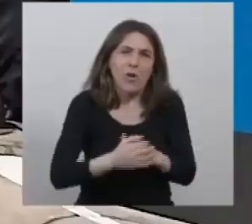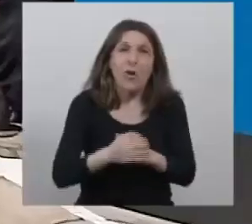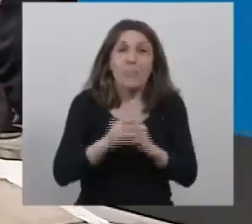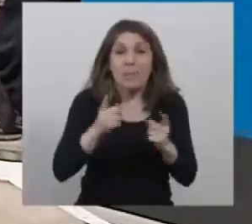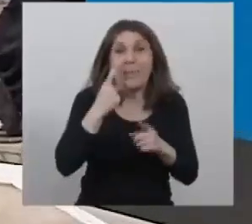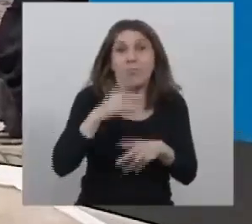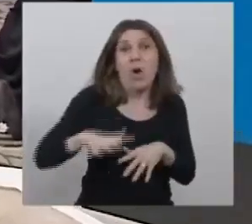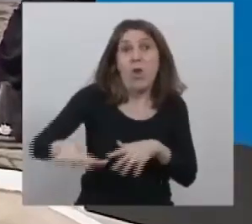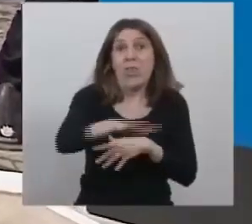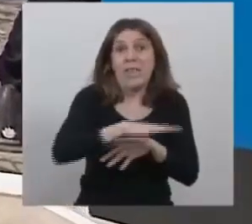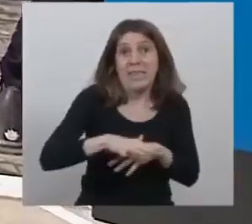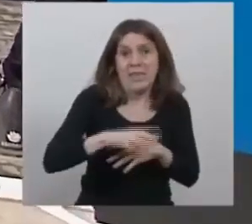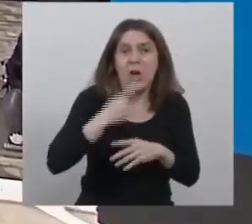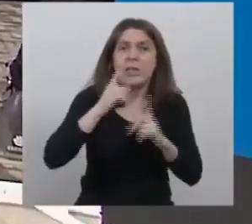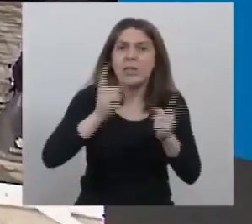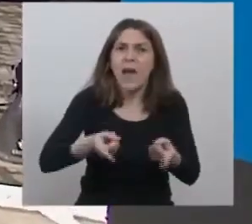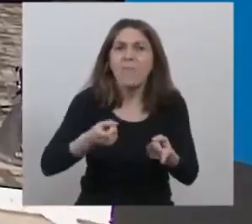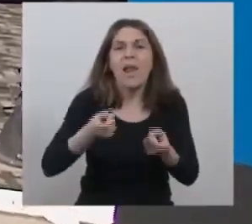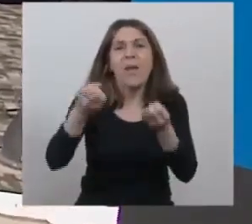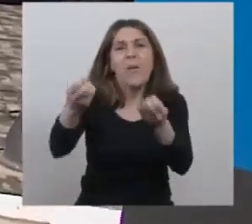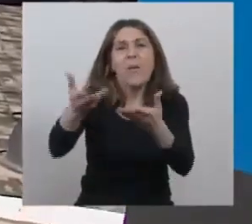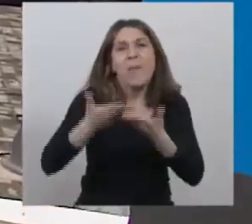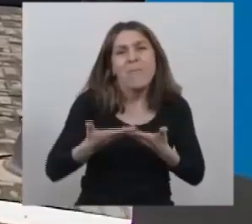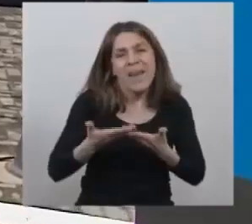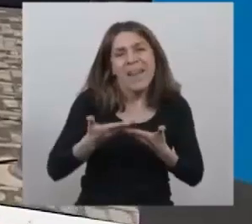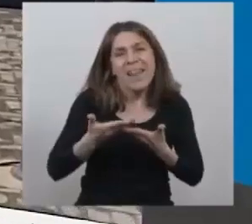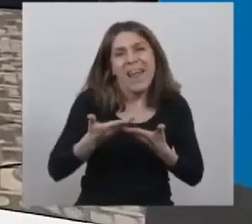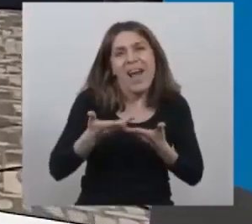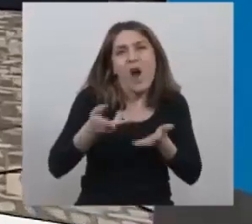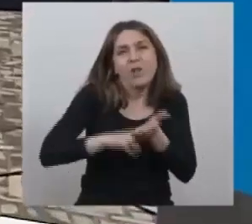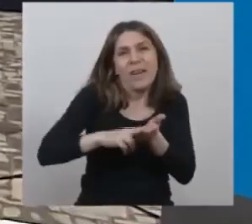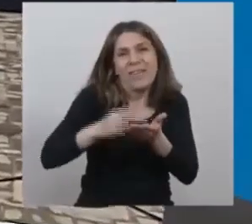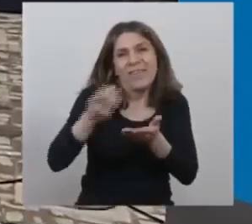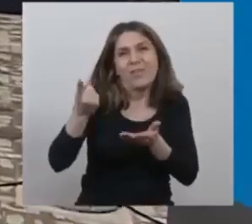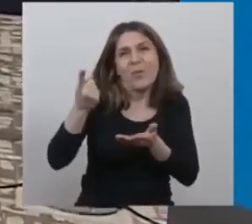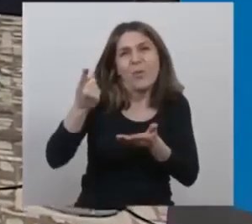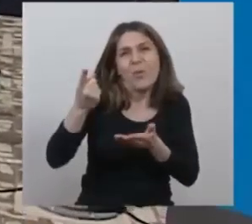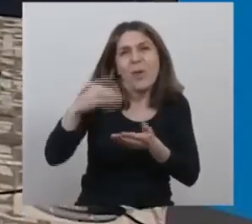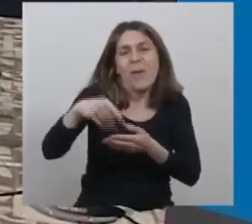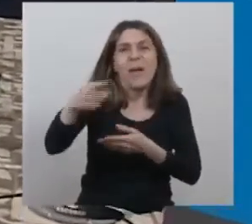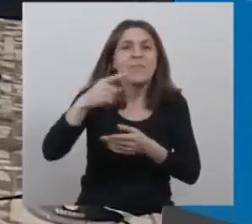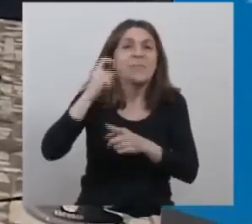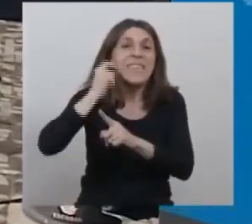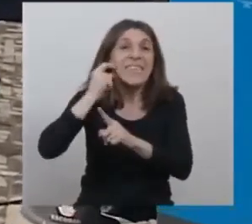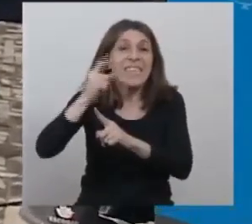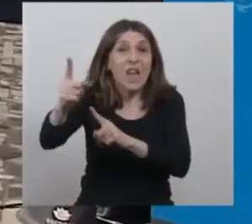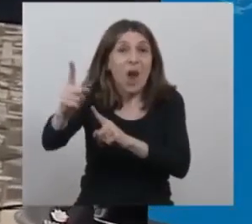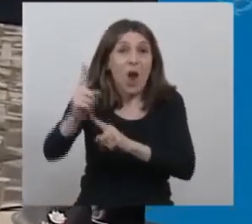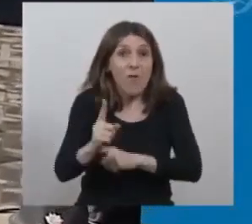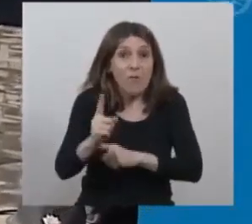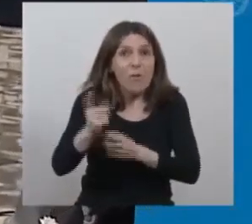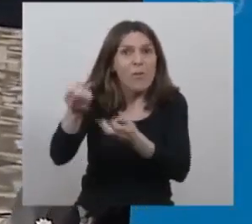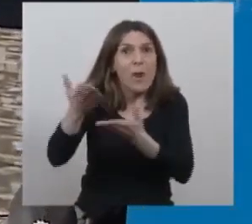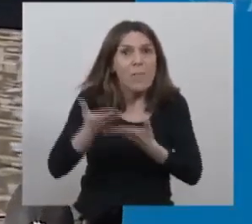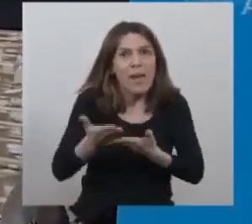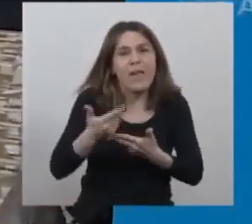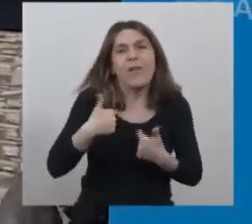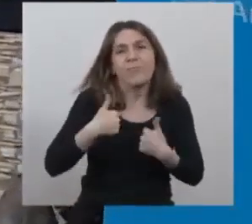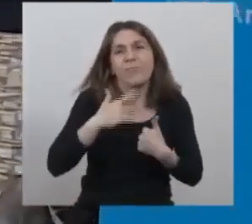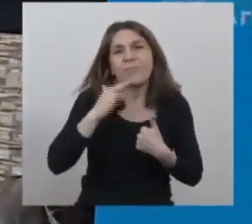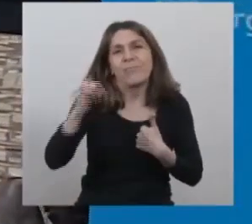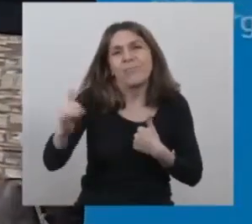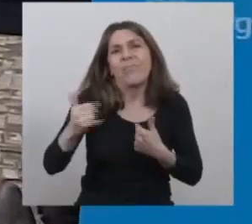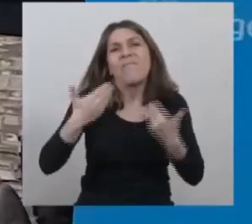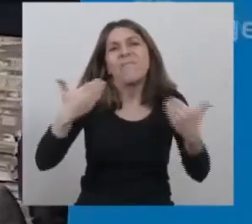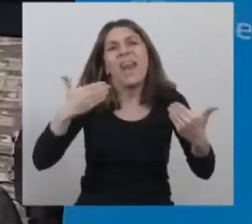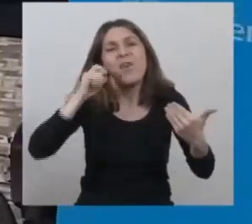Y también darle la bienvenida, aún es más, a nuestro gobernador Axel Kicillof. Decirte ante nuestro pueblo también